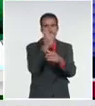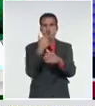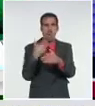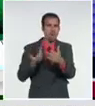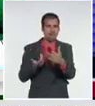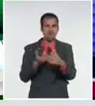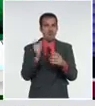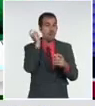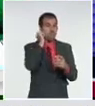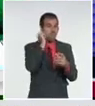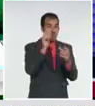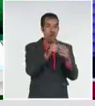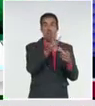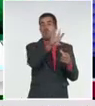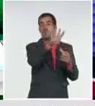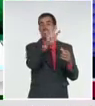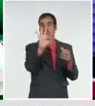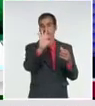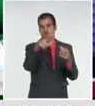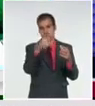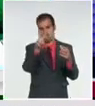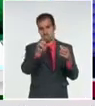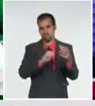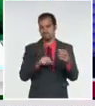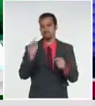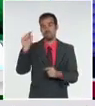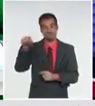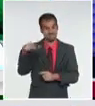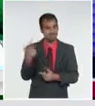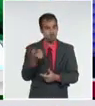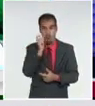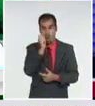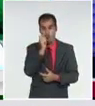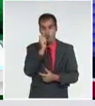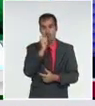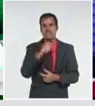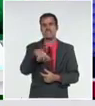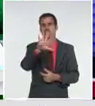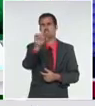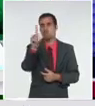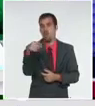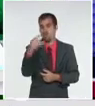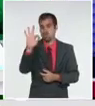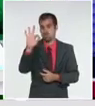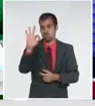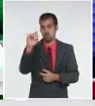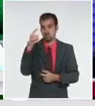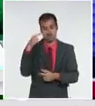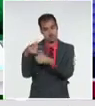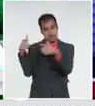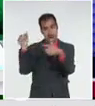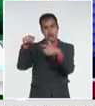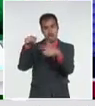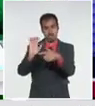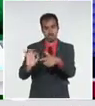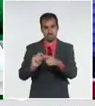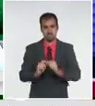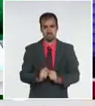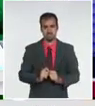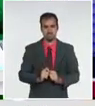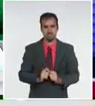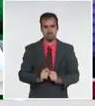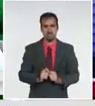sexo masculino el 51,8% ayer y en el acumulado se mantiene